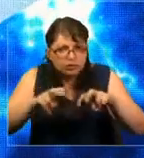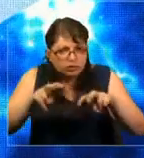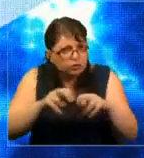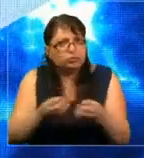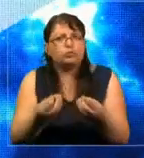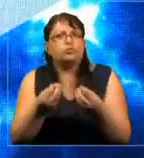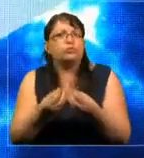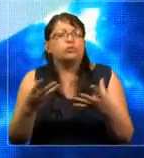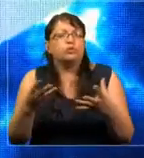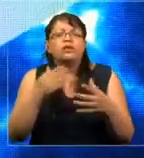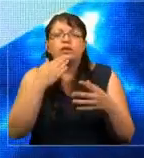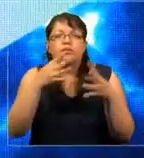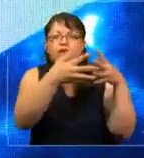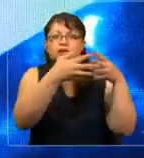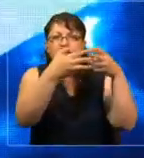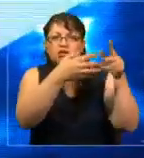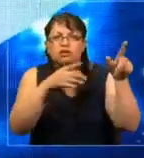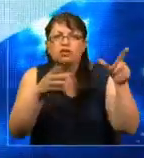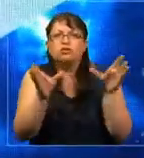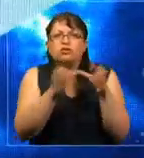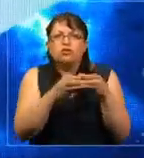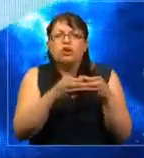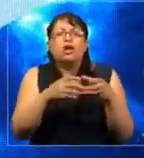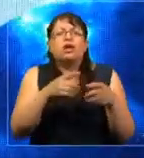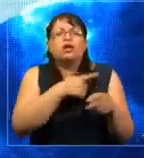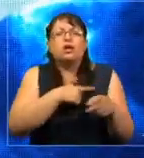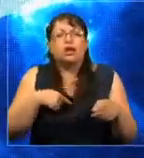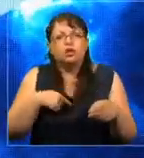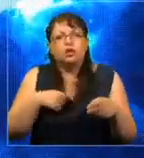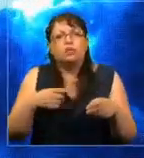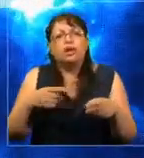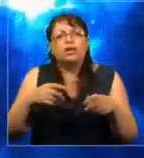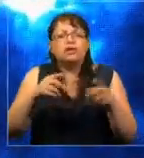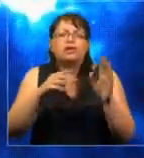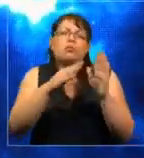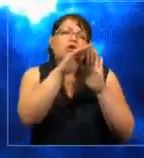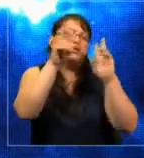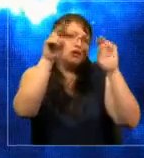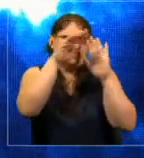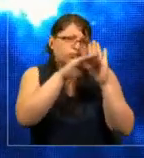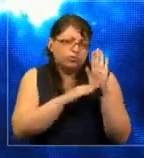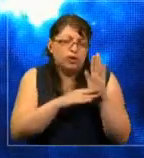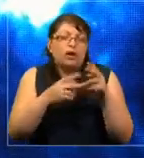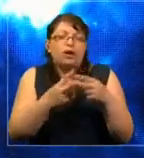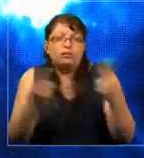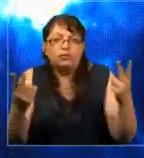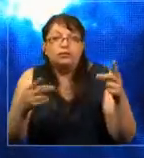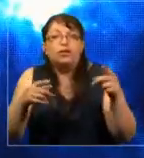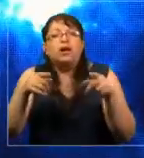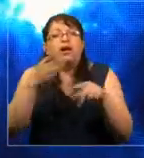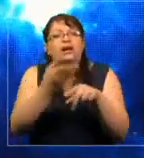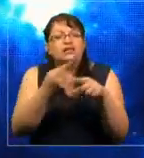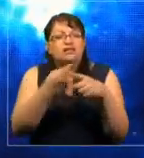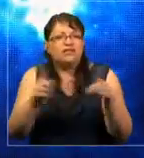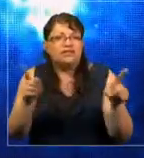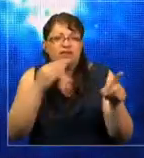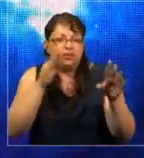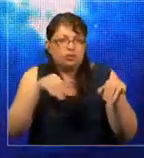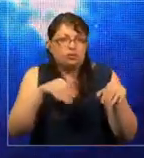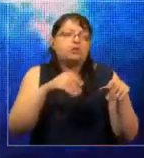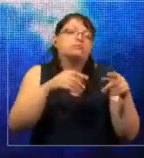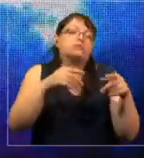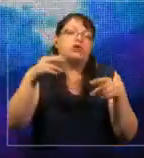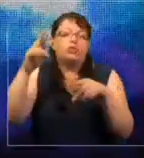organización en Estados Unidos llamada Public Allenda, que habla de la diferencia entre opinión pública y razonamiento público.